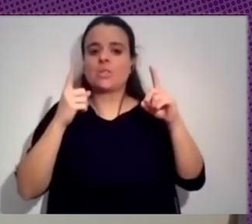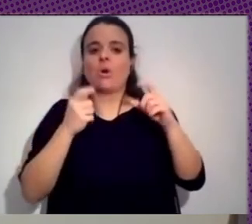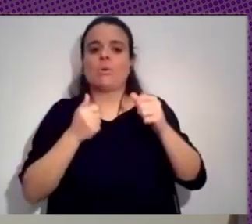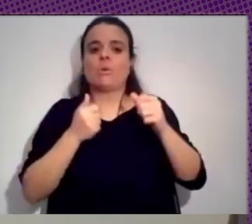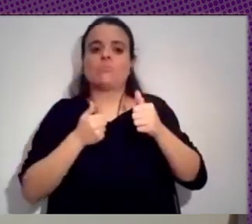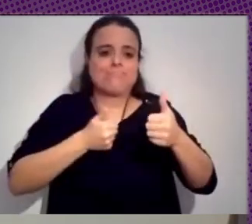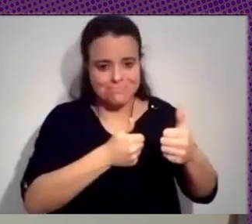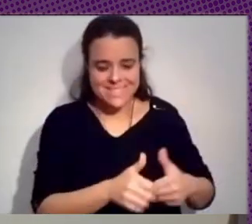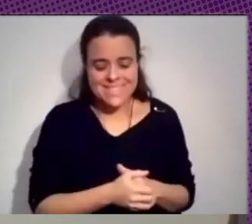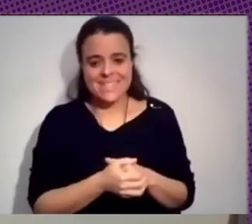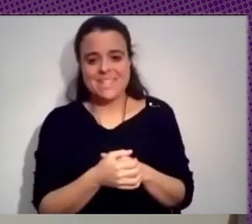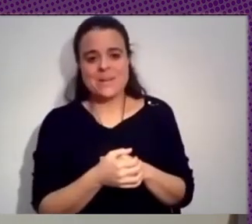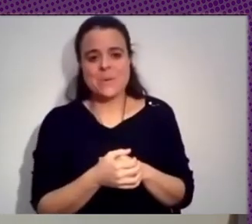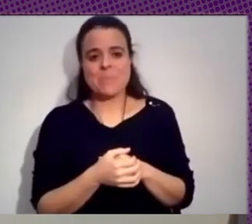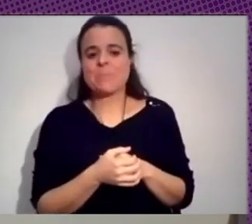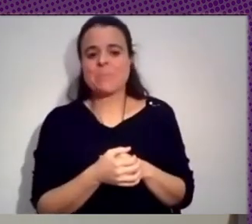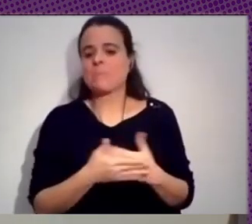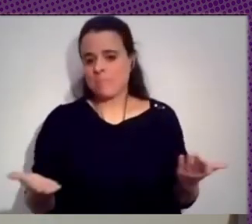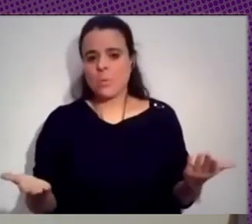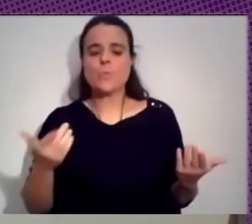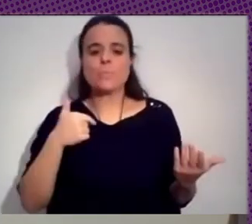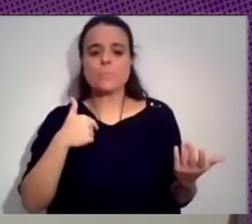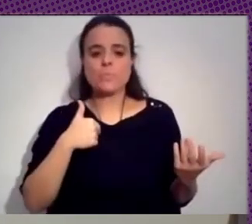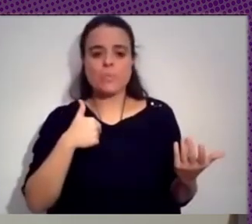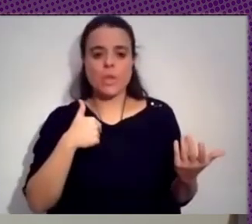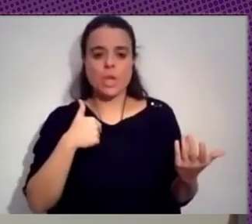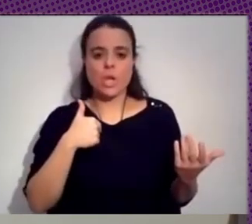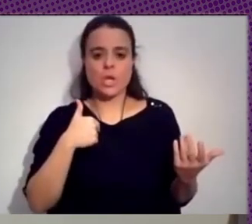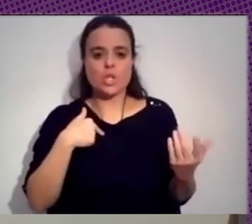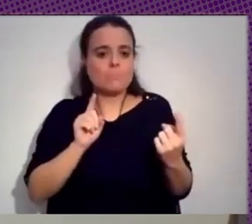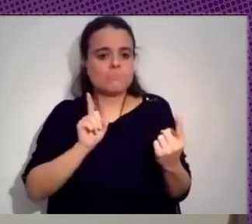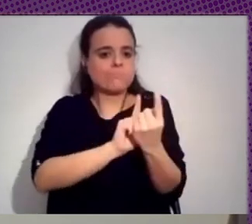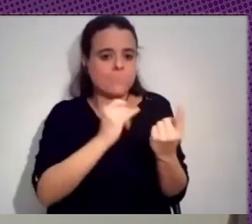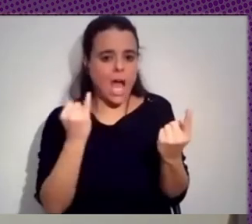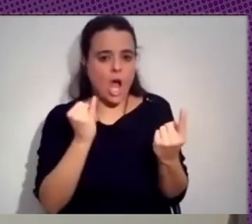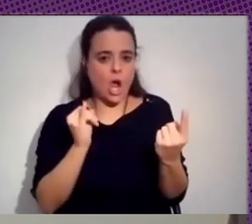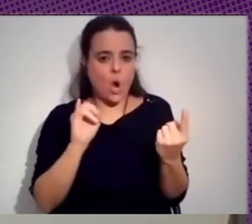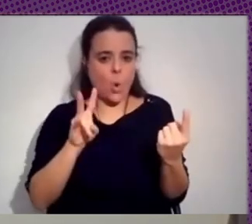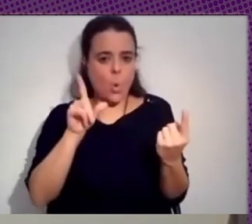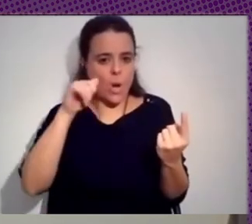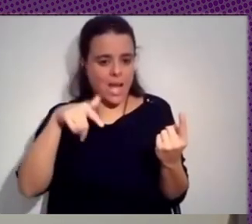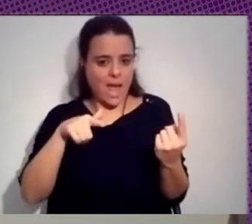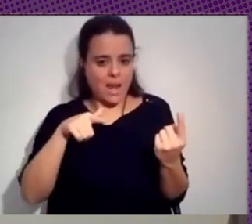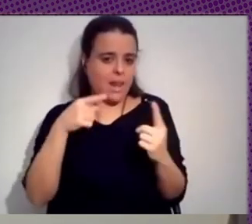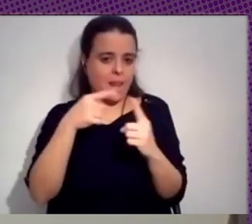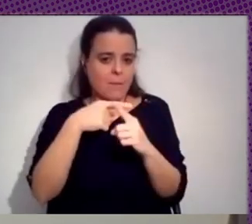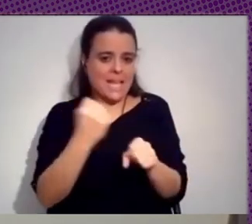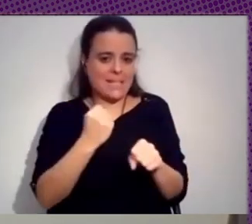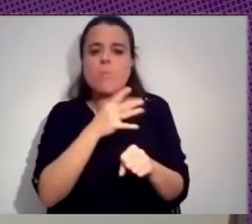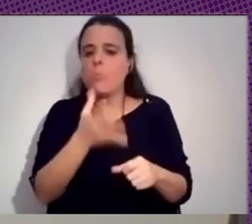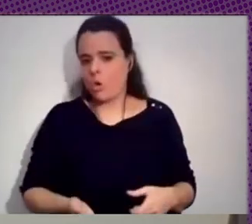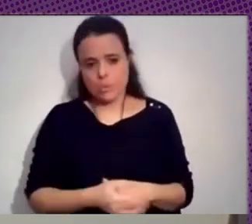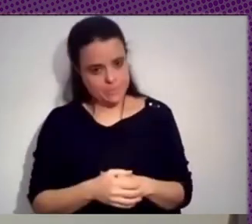Bien, en principio la razón por la que yo me acerqué a Julián a trabajar es, él en más de una ocasión dice que